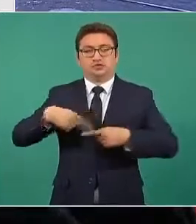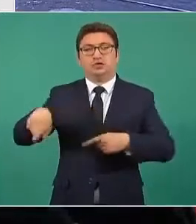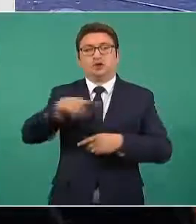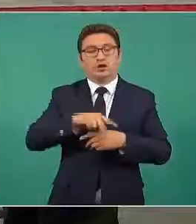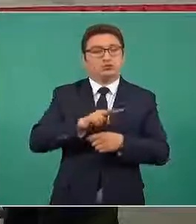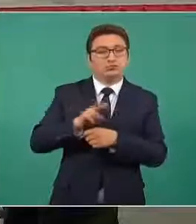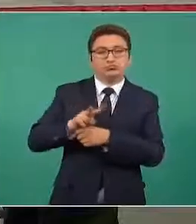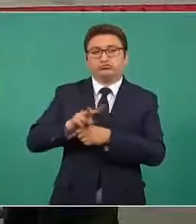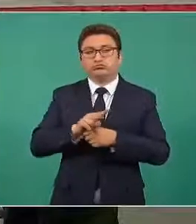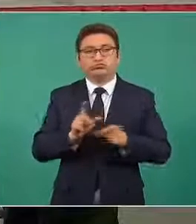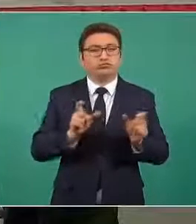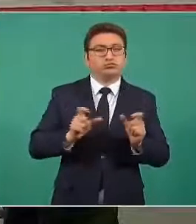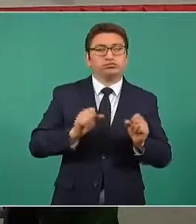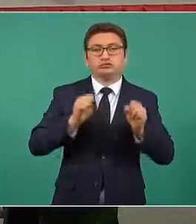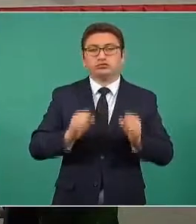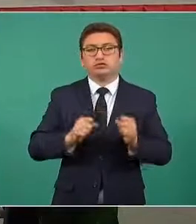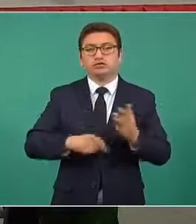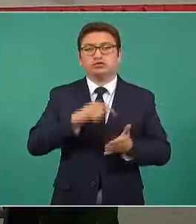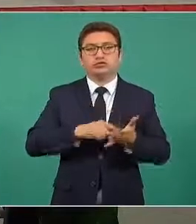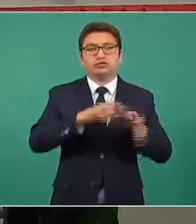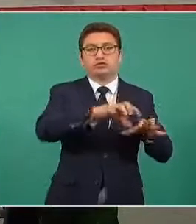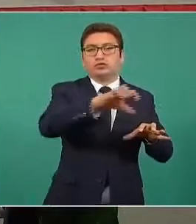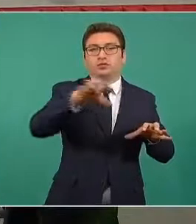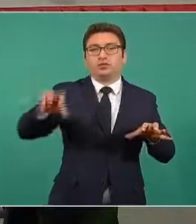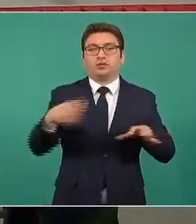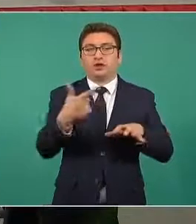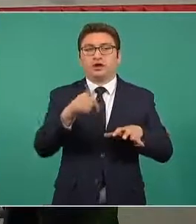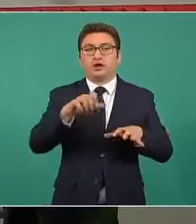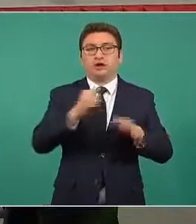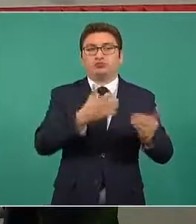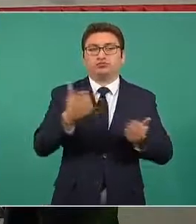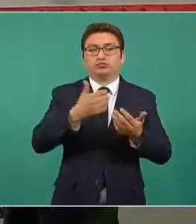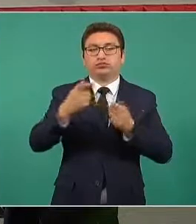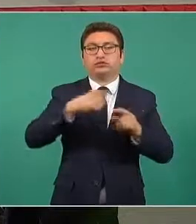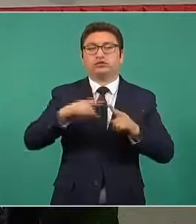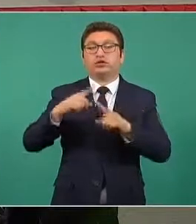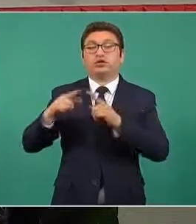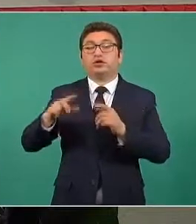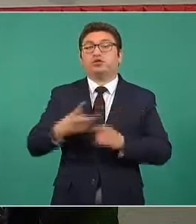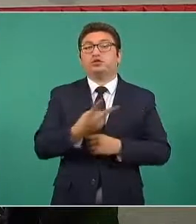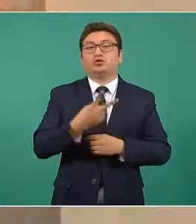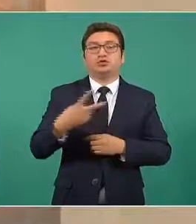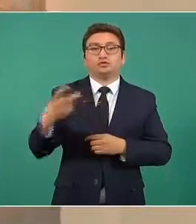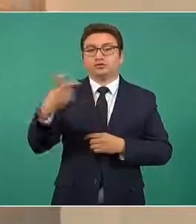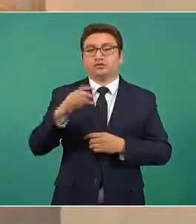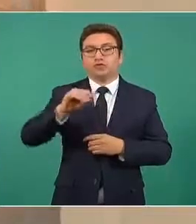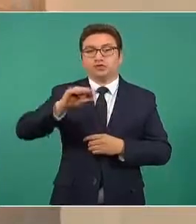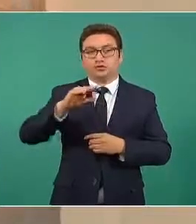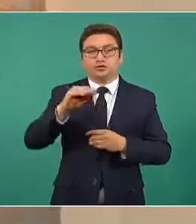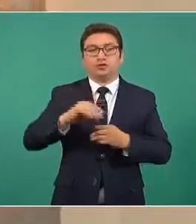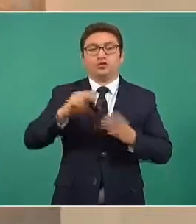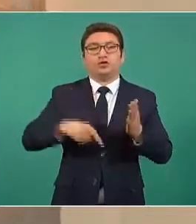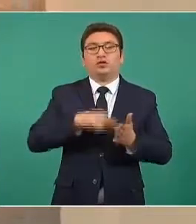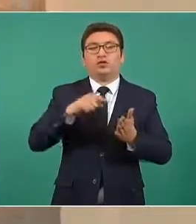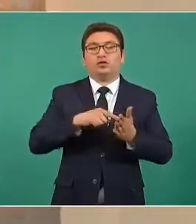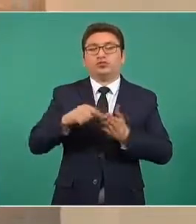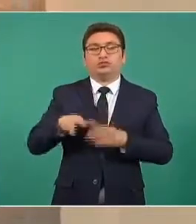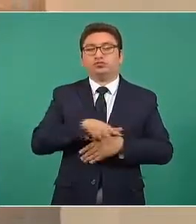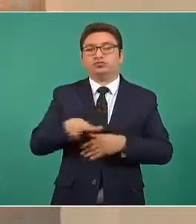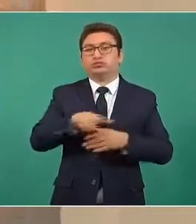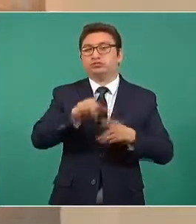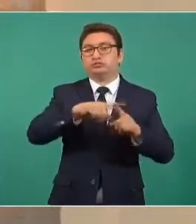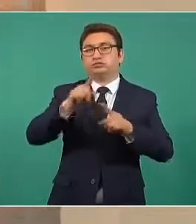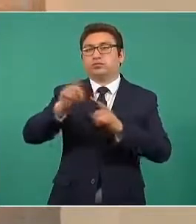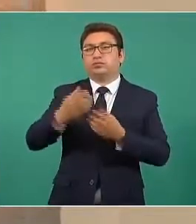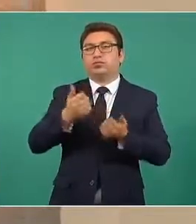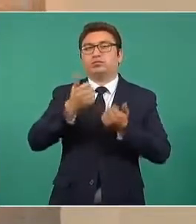dándole seguridad a 39 plantas de distribución y 290 rutas de distribución de este gas LP.